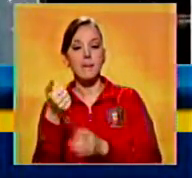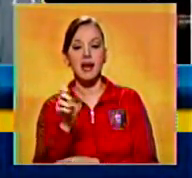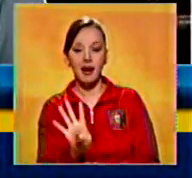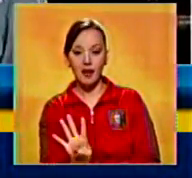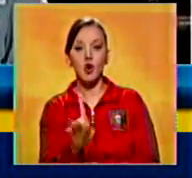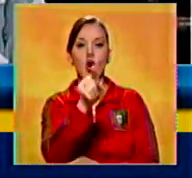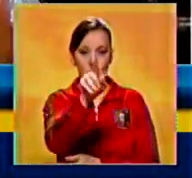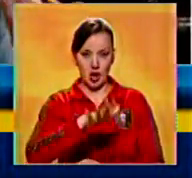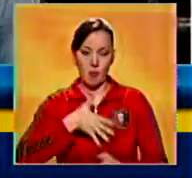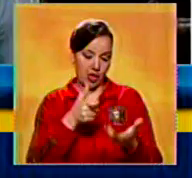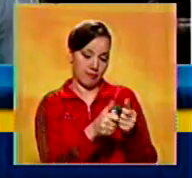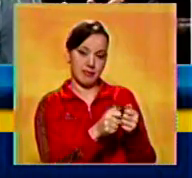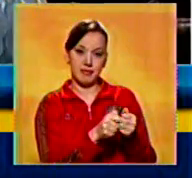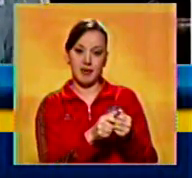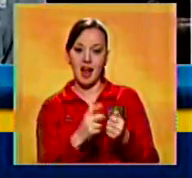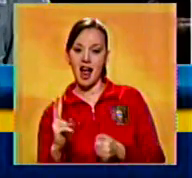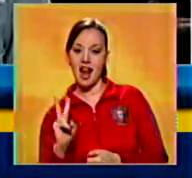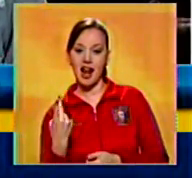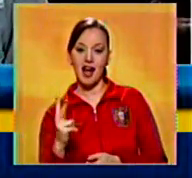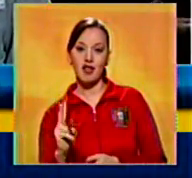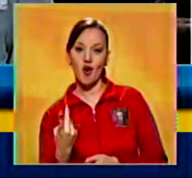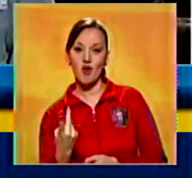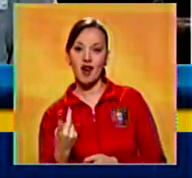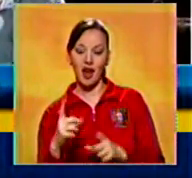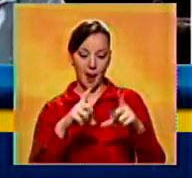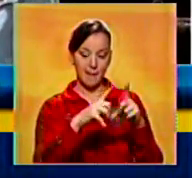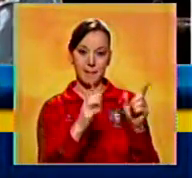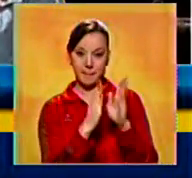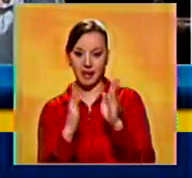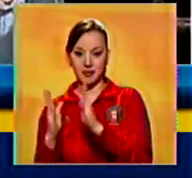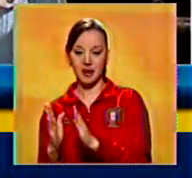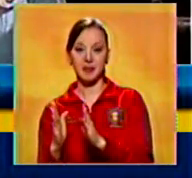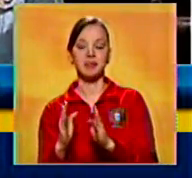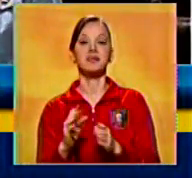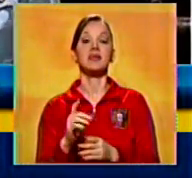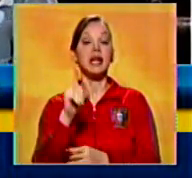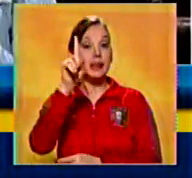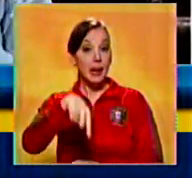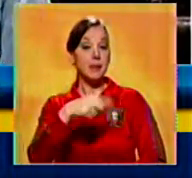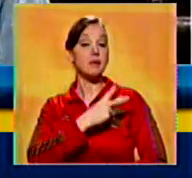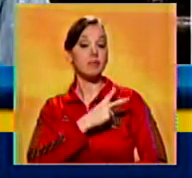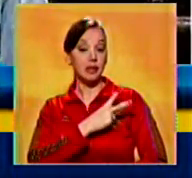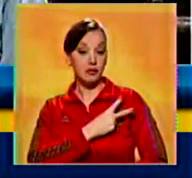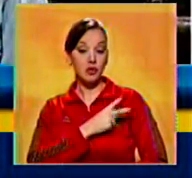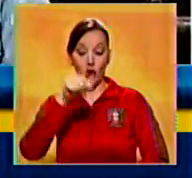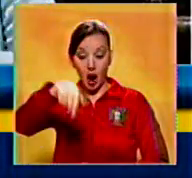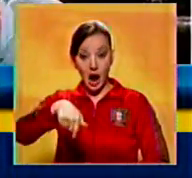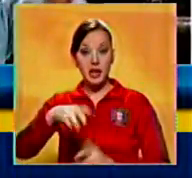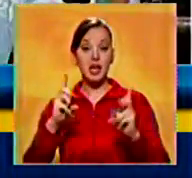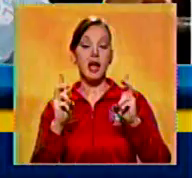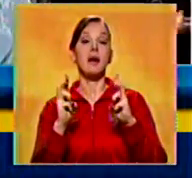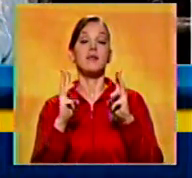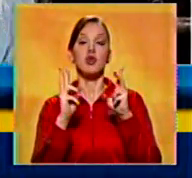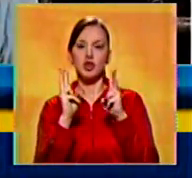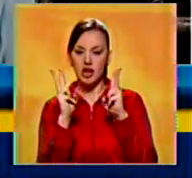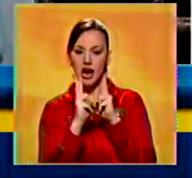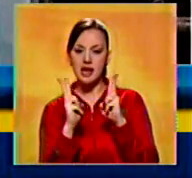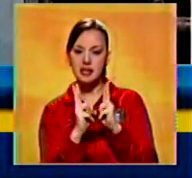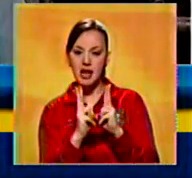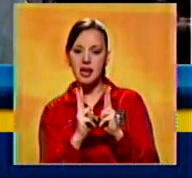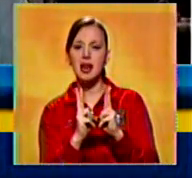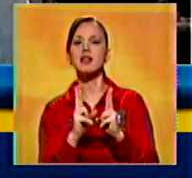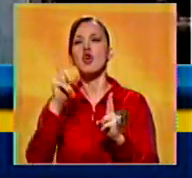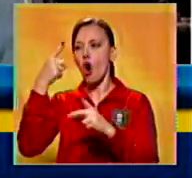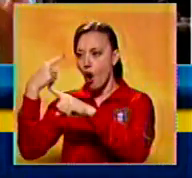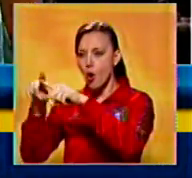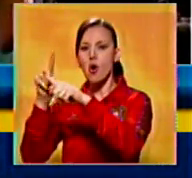lo tenga allí a la mano, la doble pantalla que llaman. También hay que destacar que Benevisión no solamente va a estar en este punto con el San Ignacio, van a haber varios lugares en toda